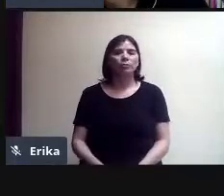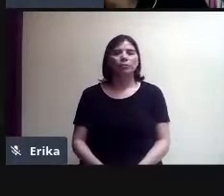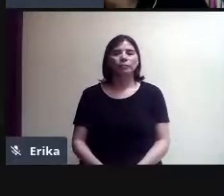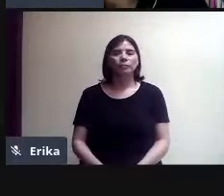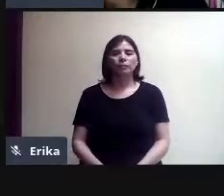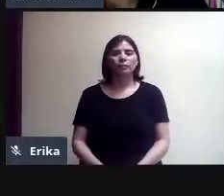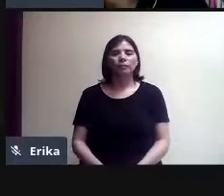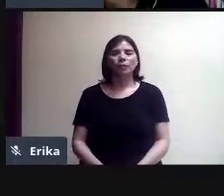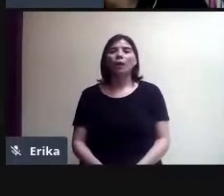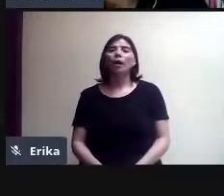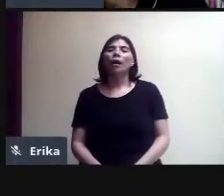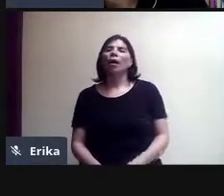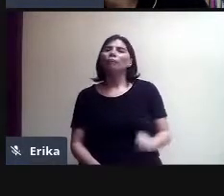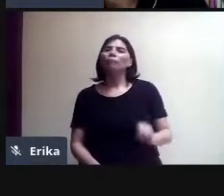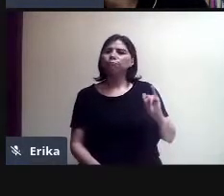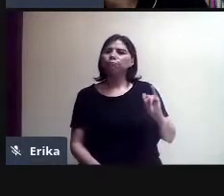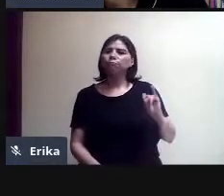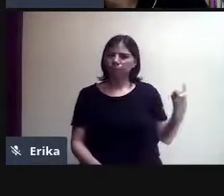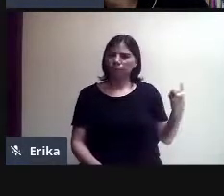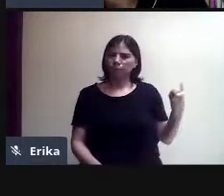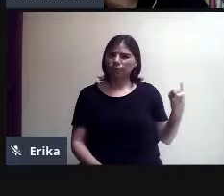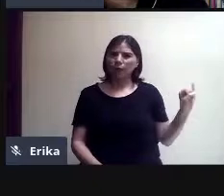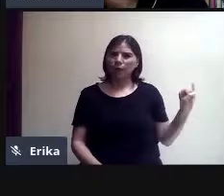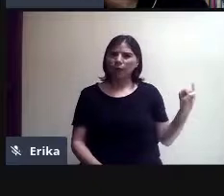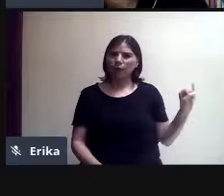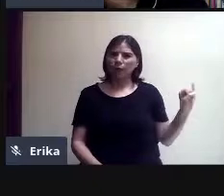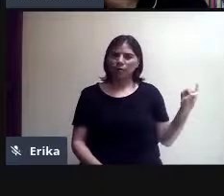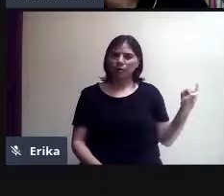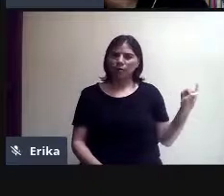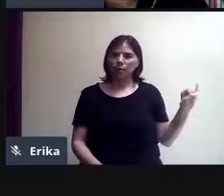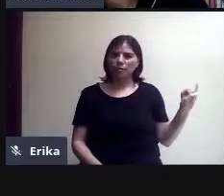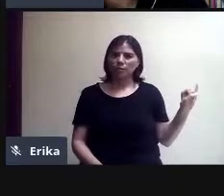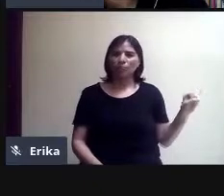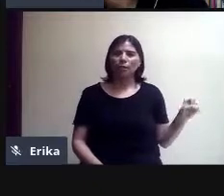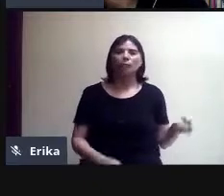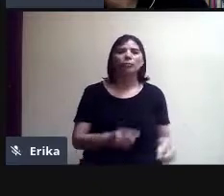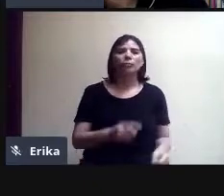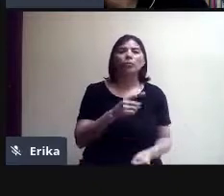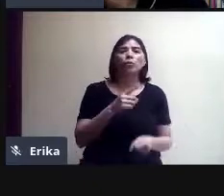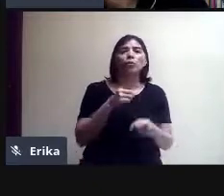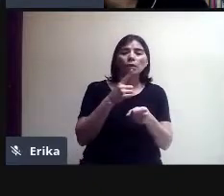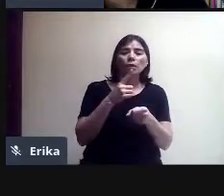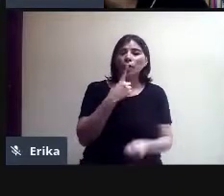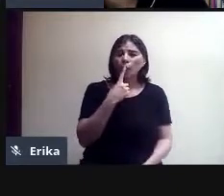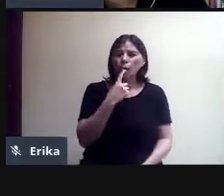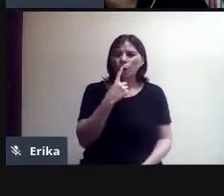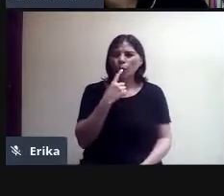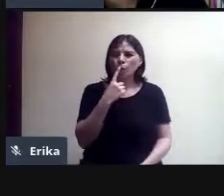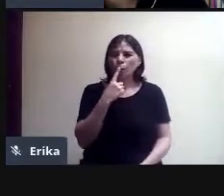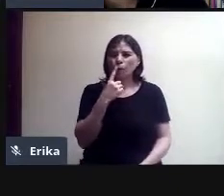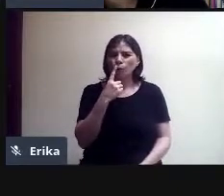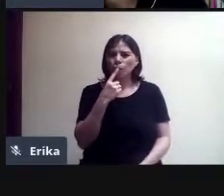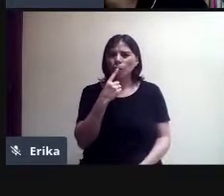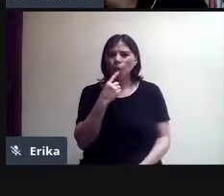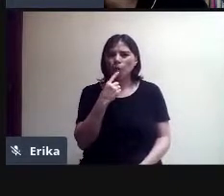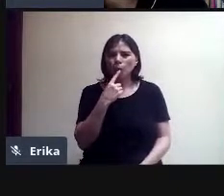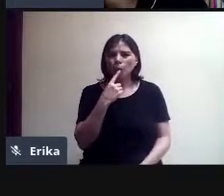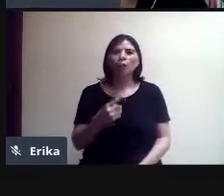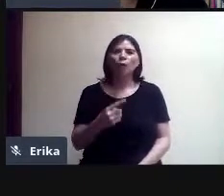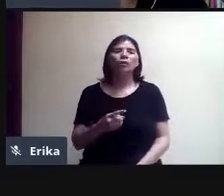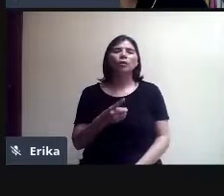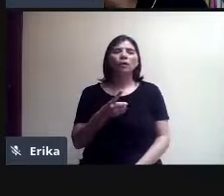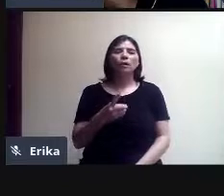izquierdo se está activando. Ya está en rojo. Ya está en rojo este recuadro que me dice que la sesión